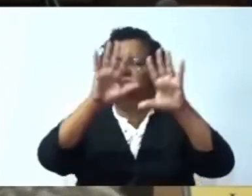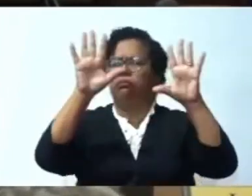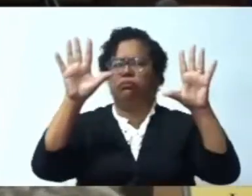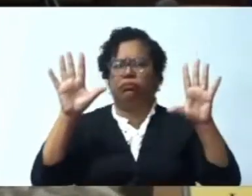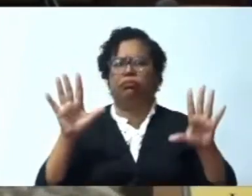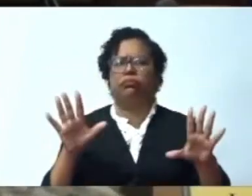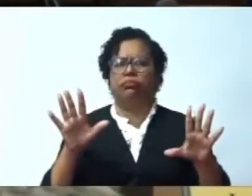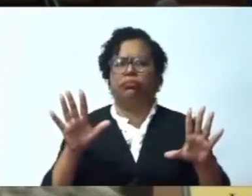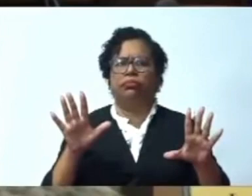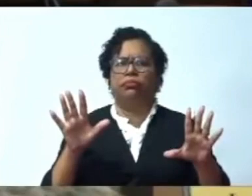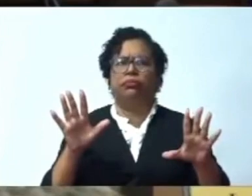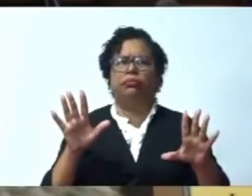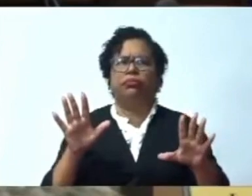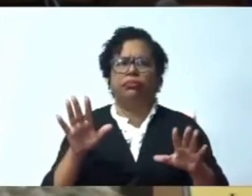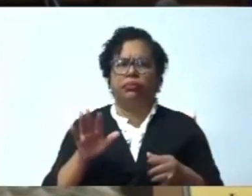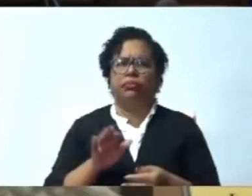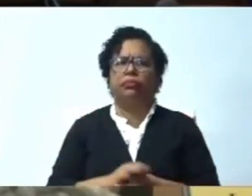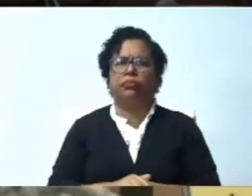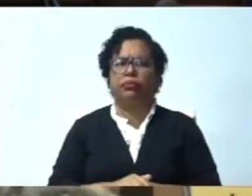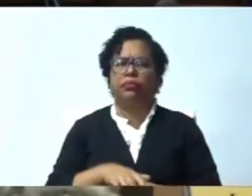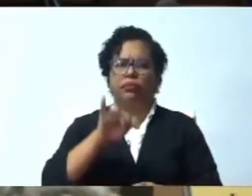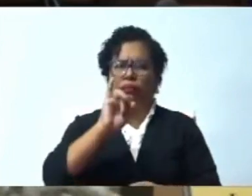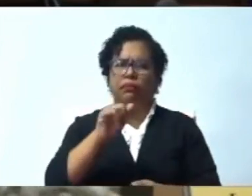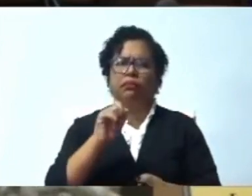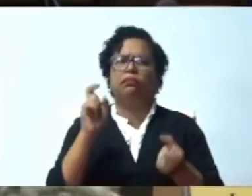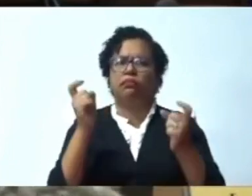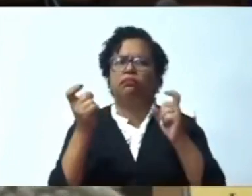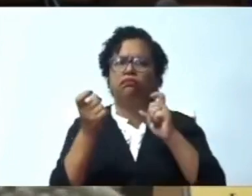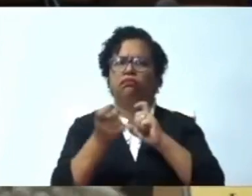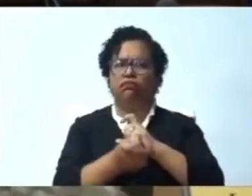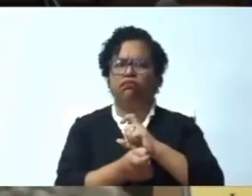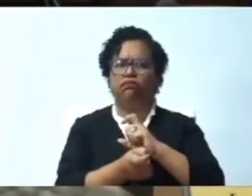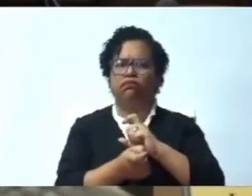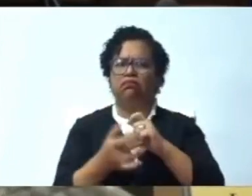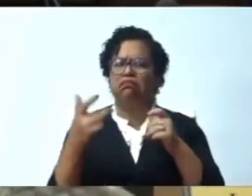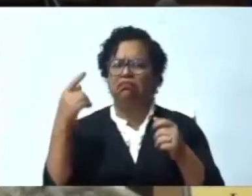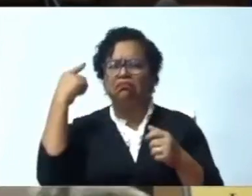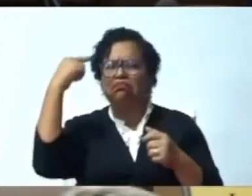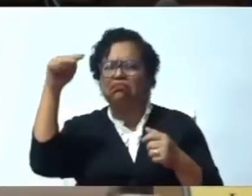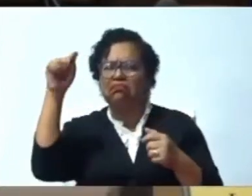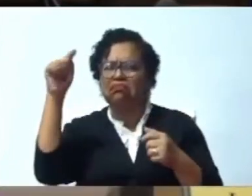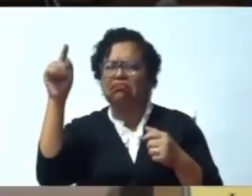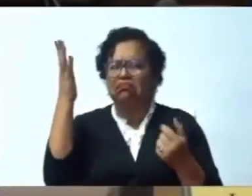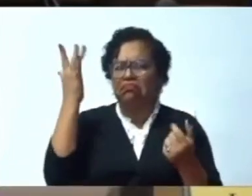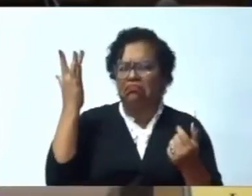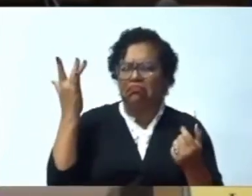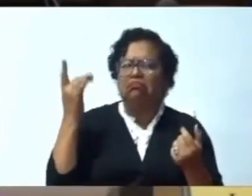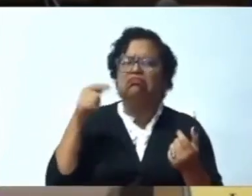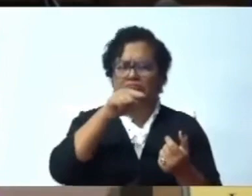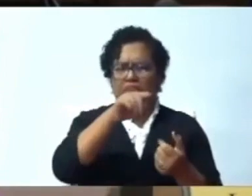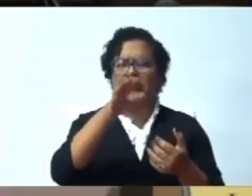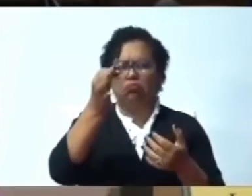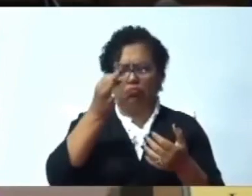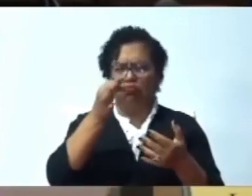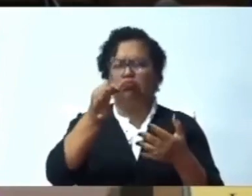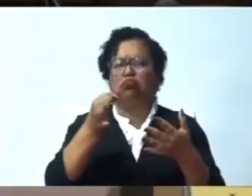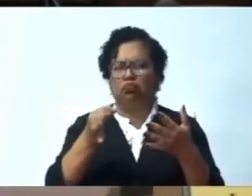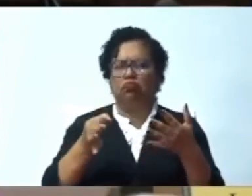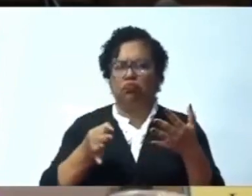de lo que debe ser esta reforma. Pero no obstante, a las explicaciones